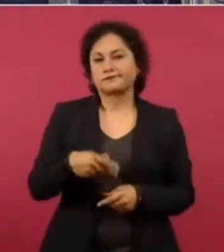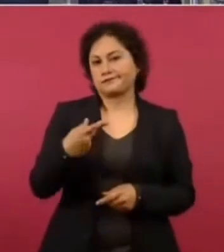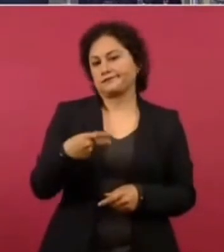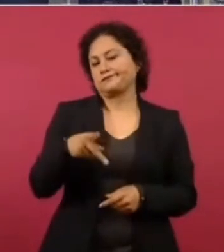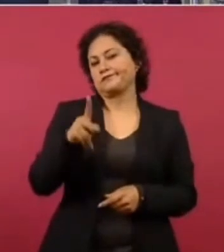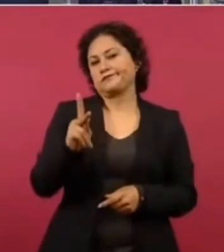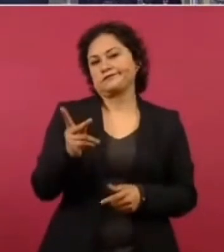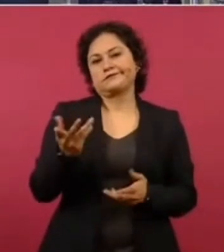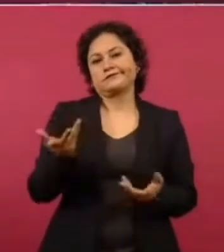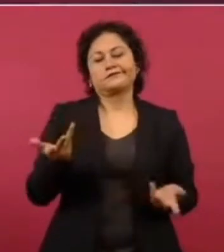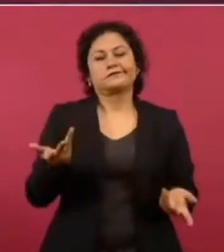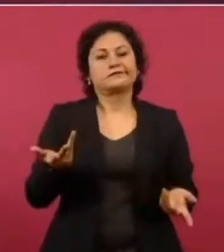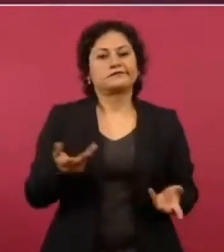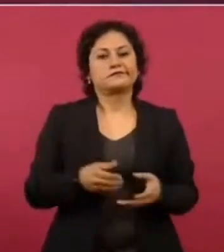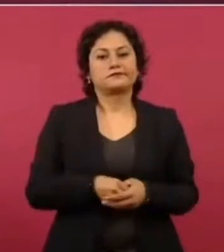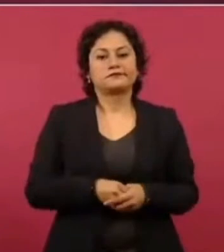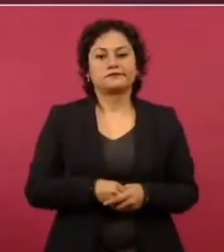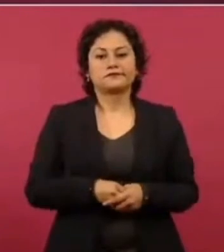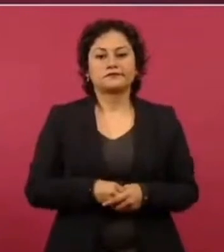están